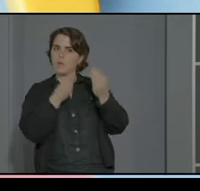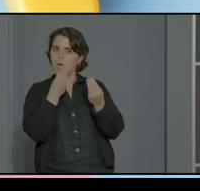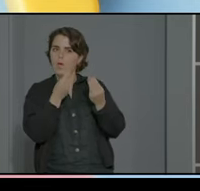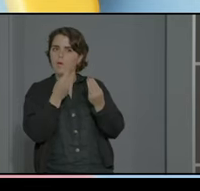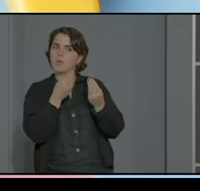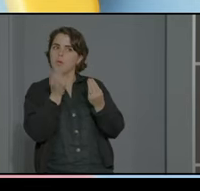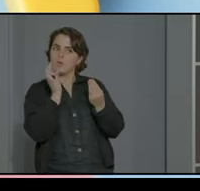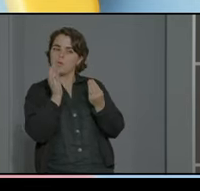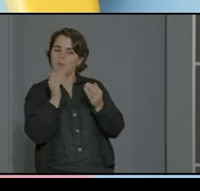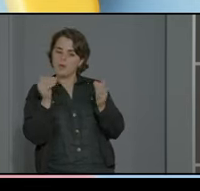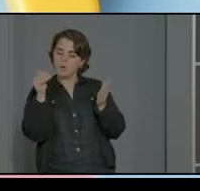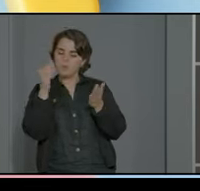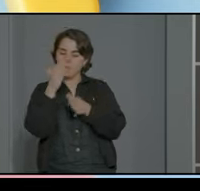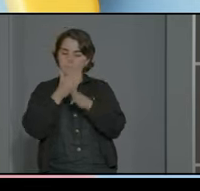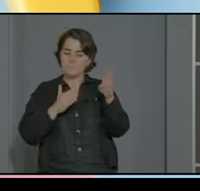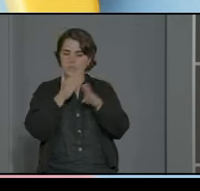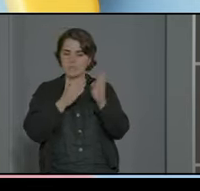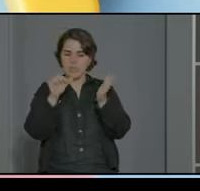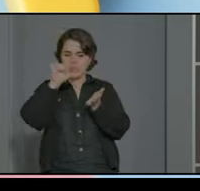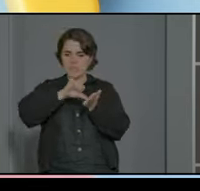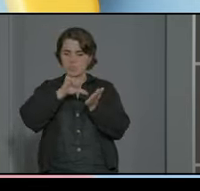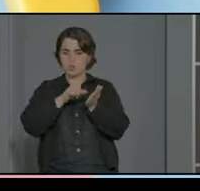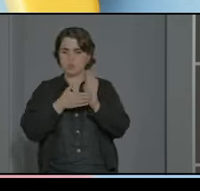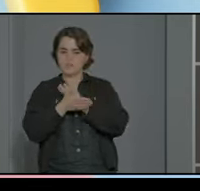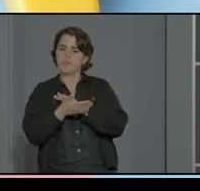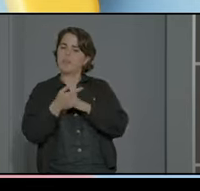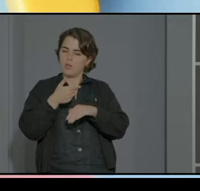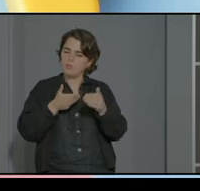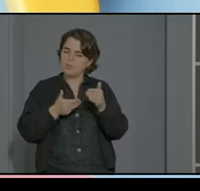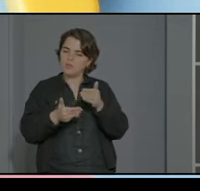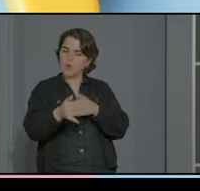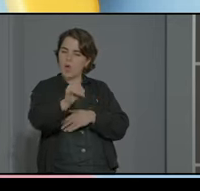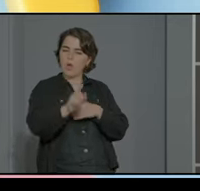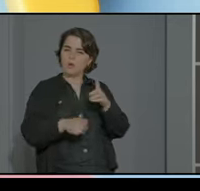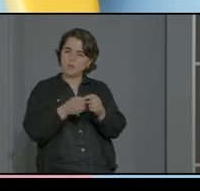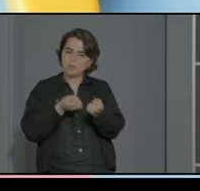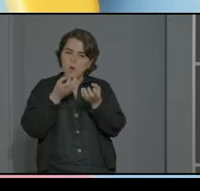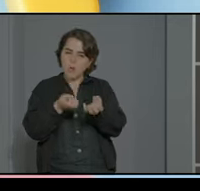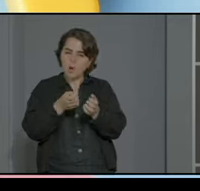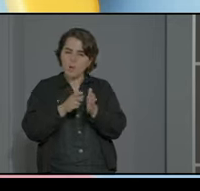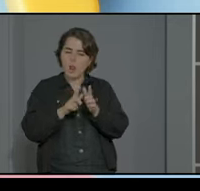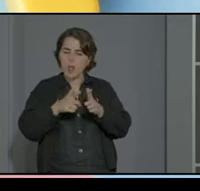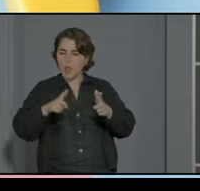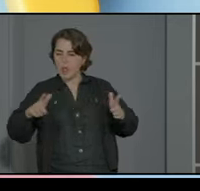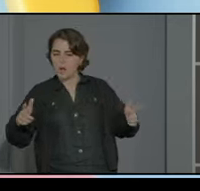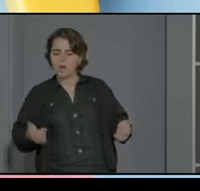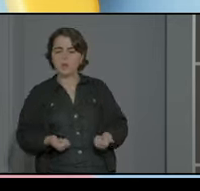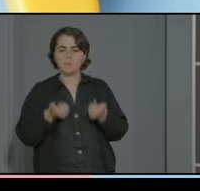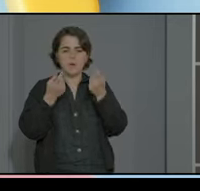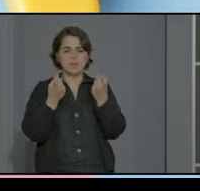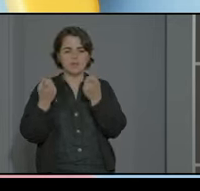se quedan en el centro pues digamos que ya tendremos tiempo para desarrollar más la información y lo que necesitan saber ¿no?